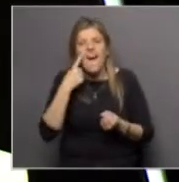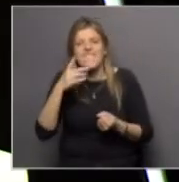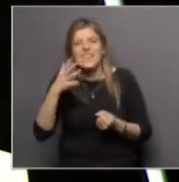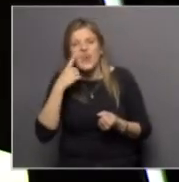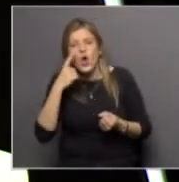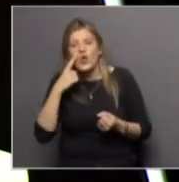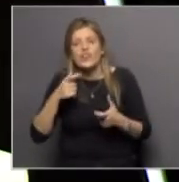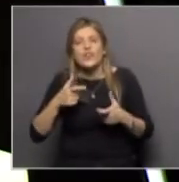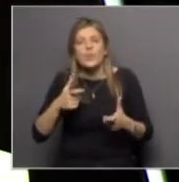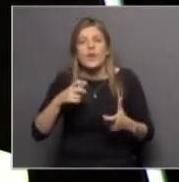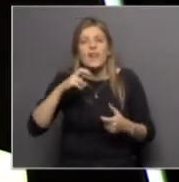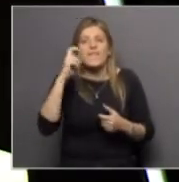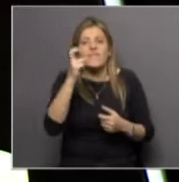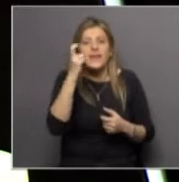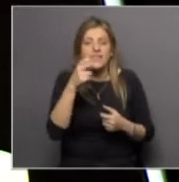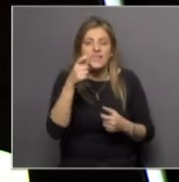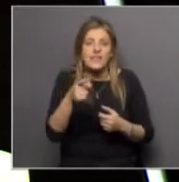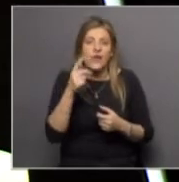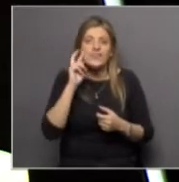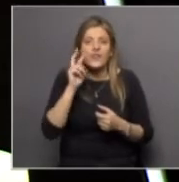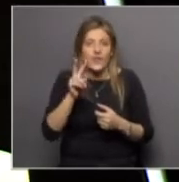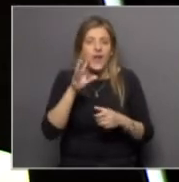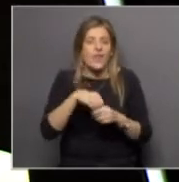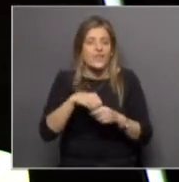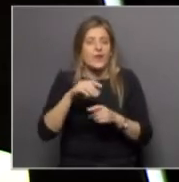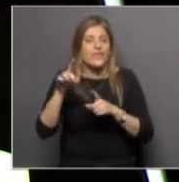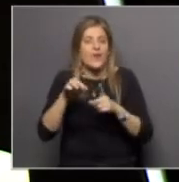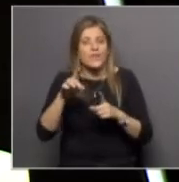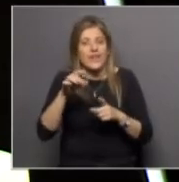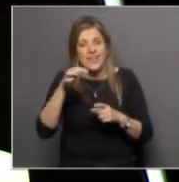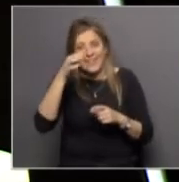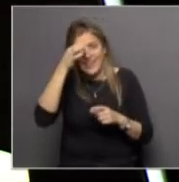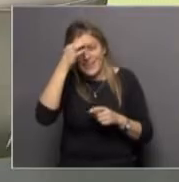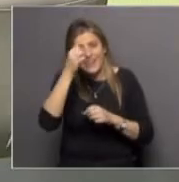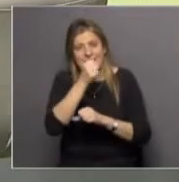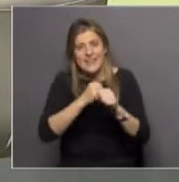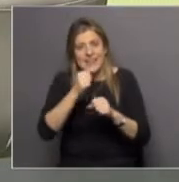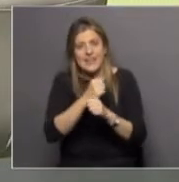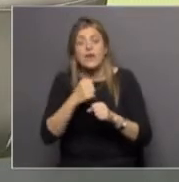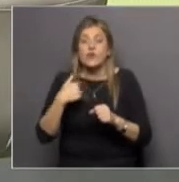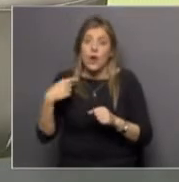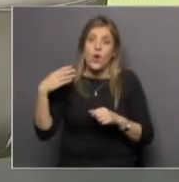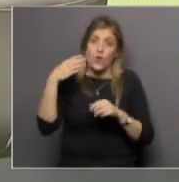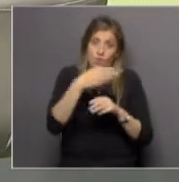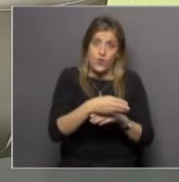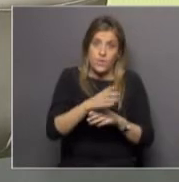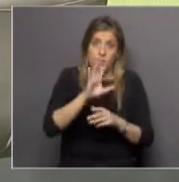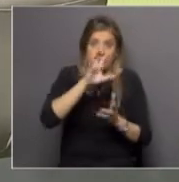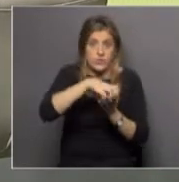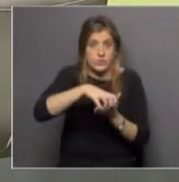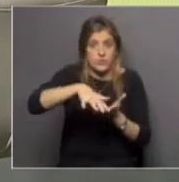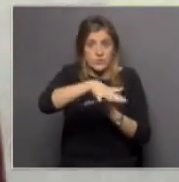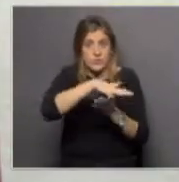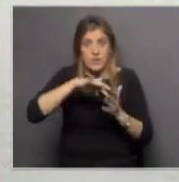bueno, tuve la oportunidad de verlo más de una vez a esta Facultad de Ingeniería, es cierto. Y, bueno, nos fuimos hasta allí, hasta Linfia, donde está